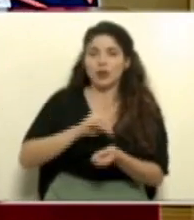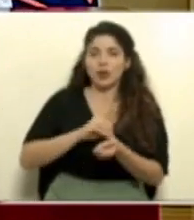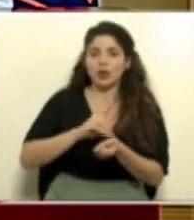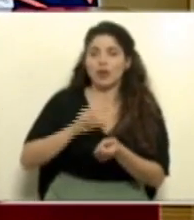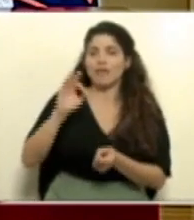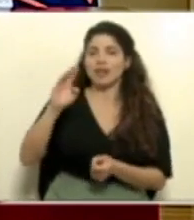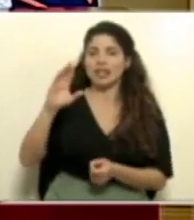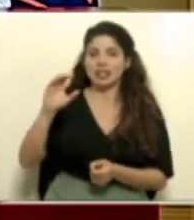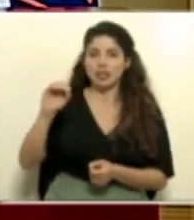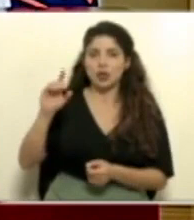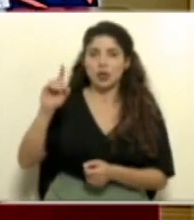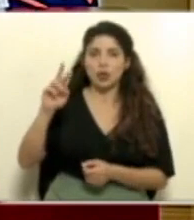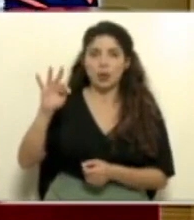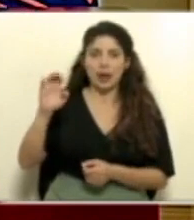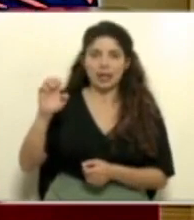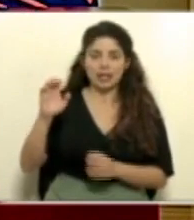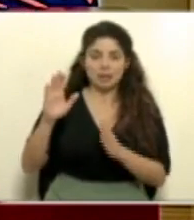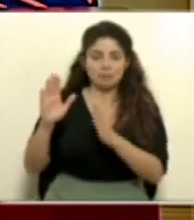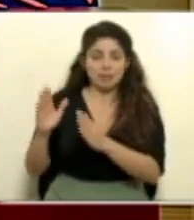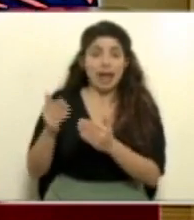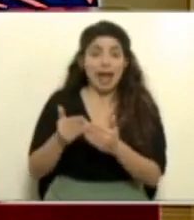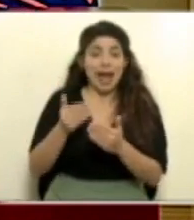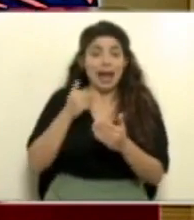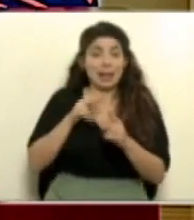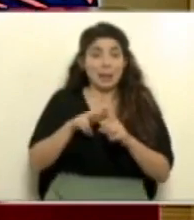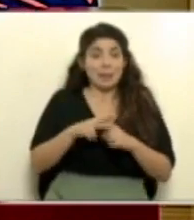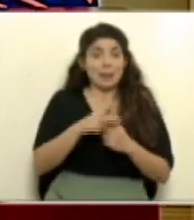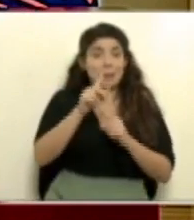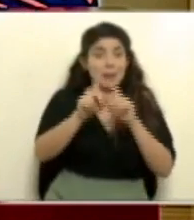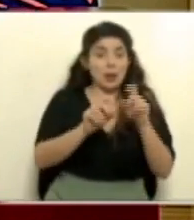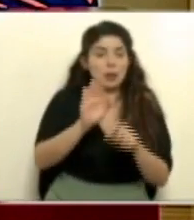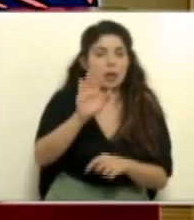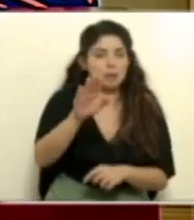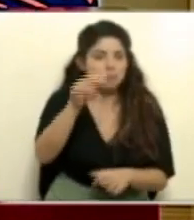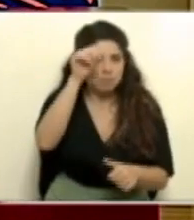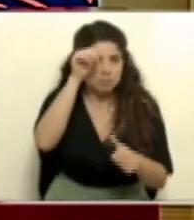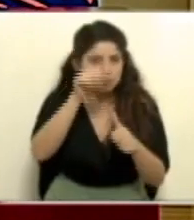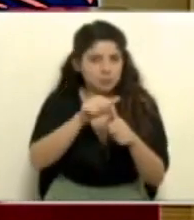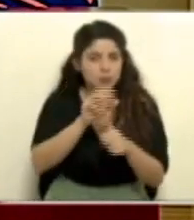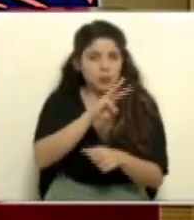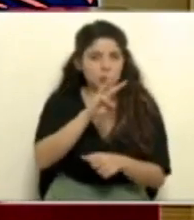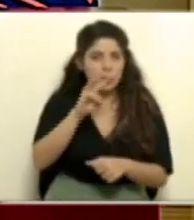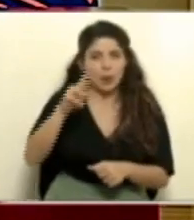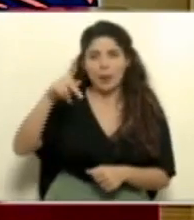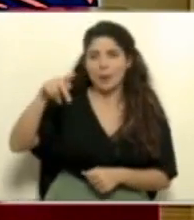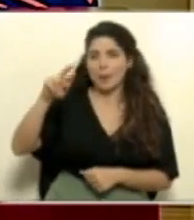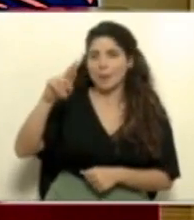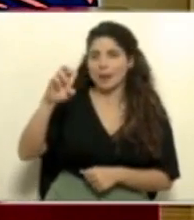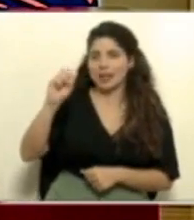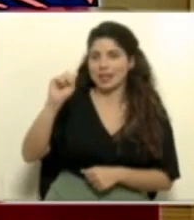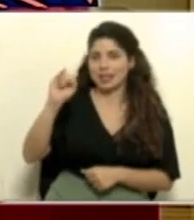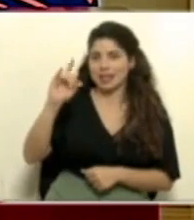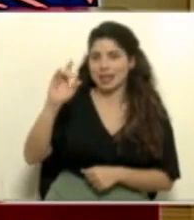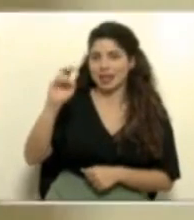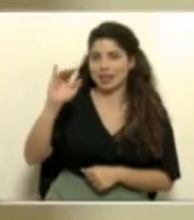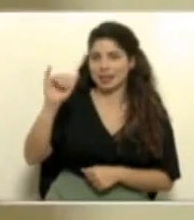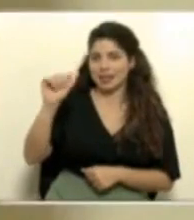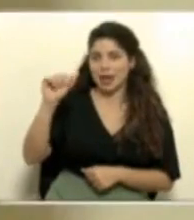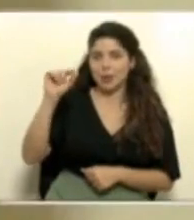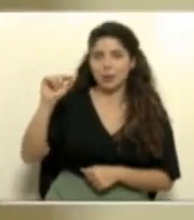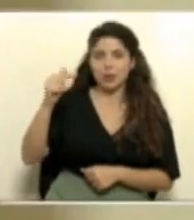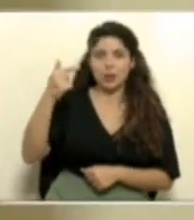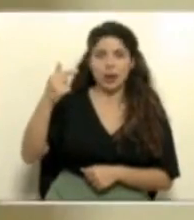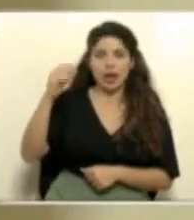Antes de iniciar con el periodo de consultas, les recordamos el sitio presidencia.go.cr barra inclinada